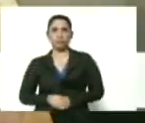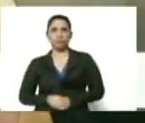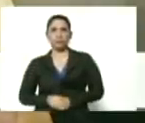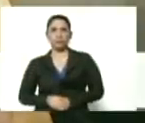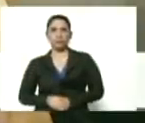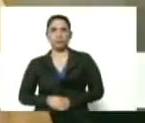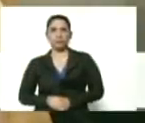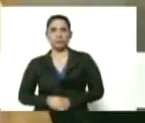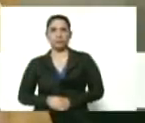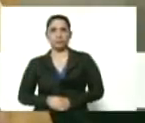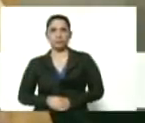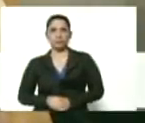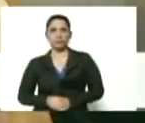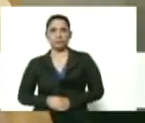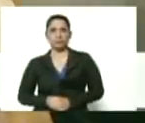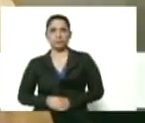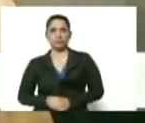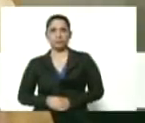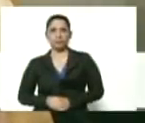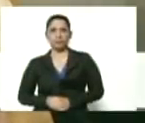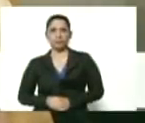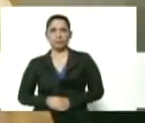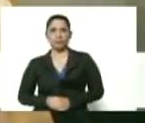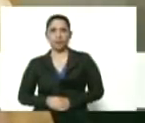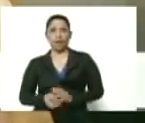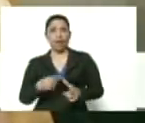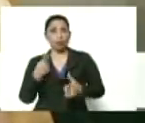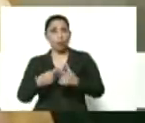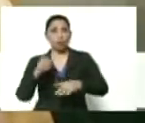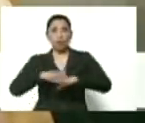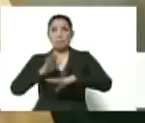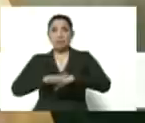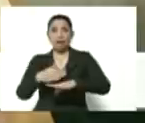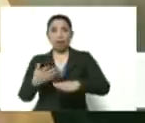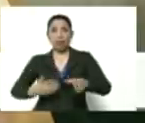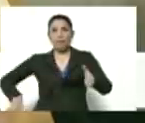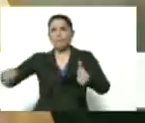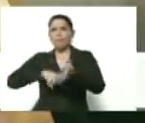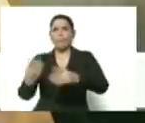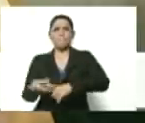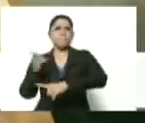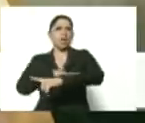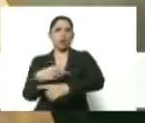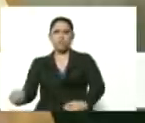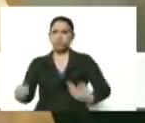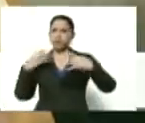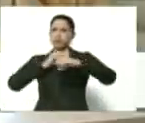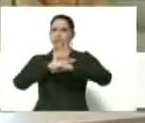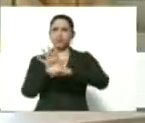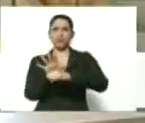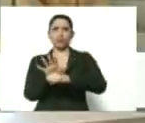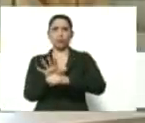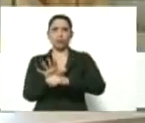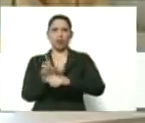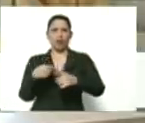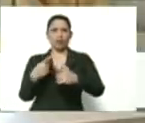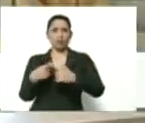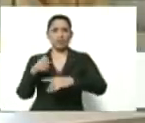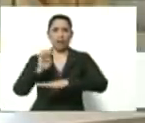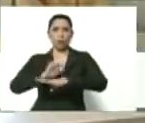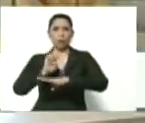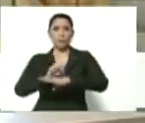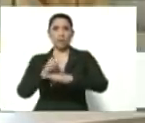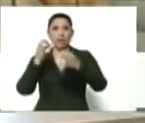¿Y qué ha dado resultado? Un rebrote, un rebrote. Y la economía real,